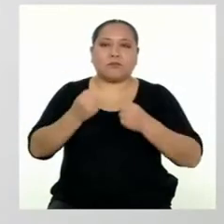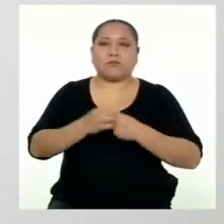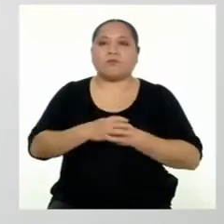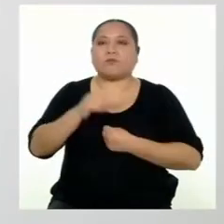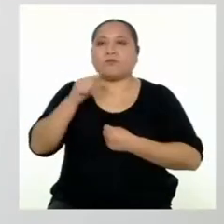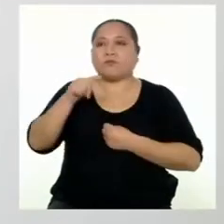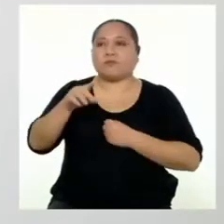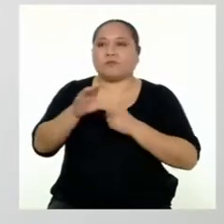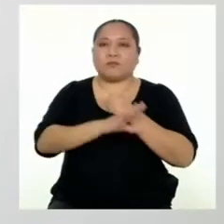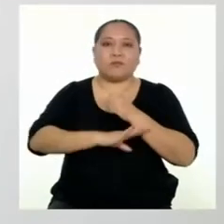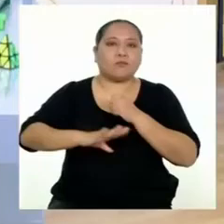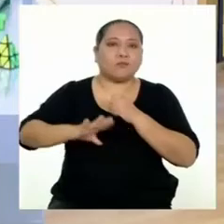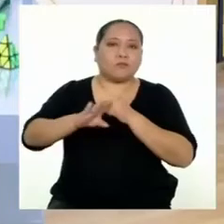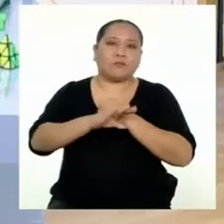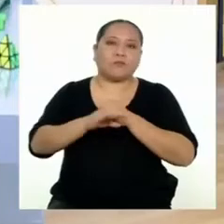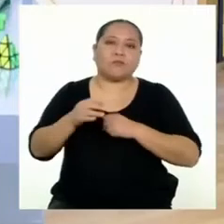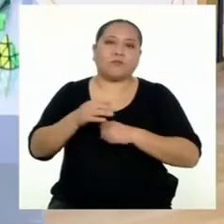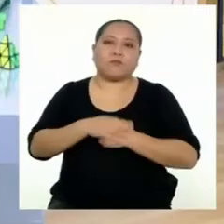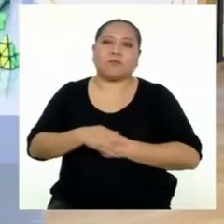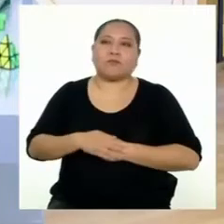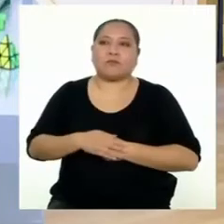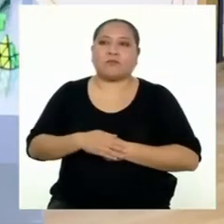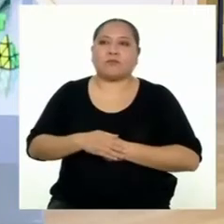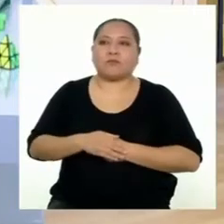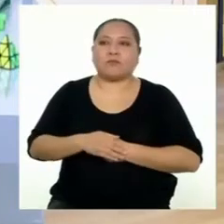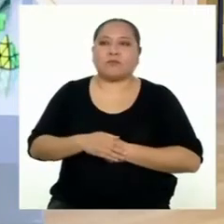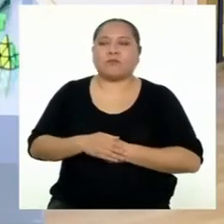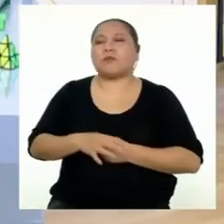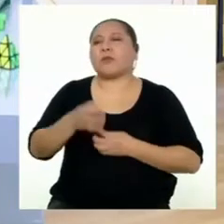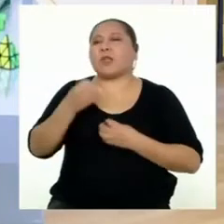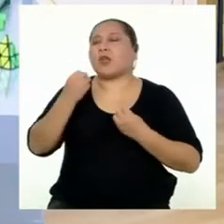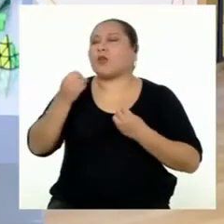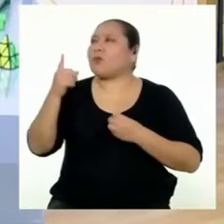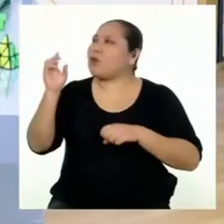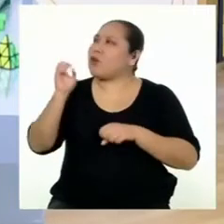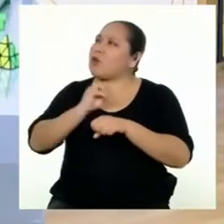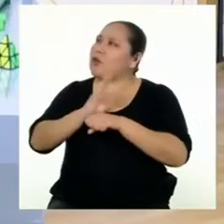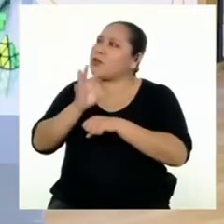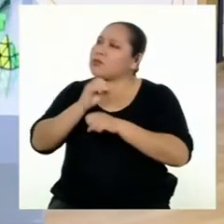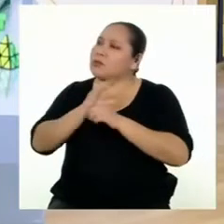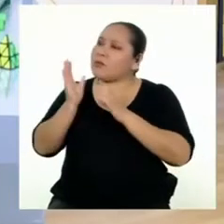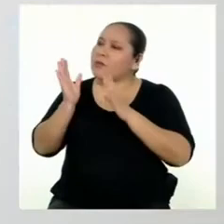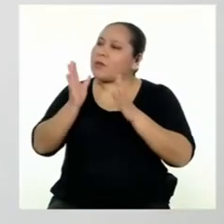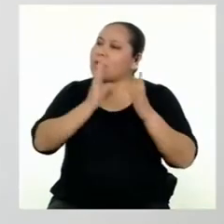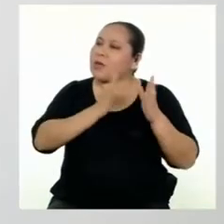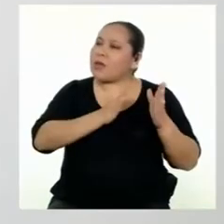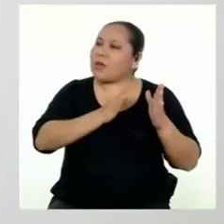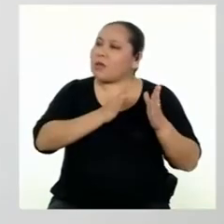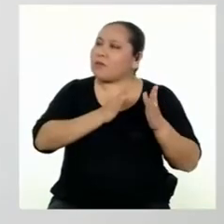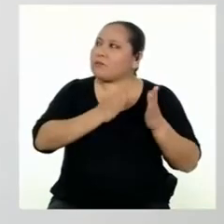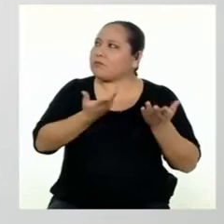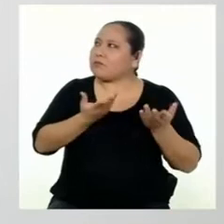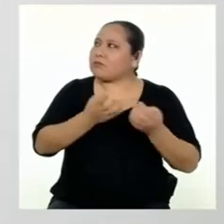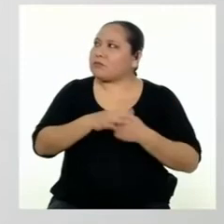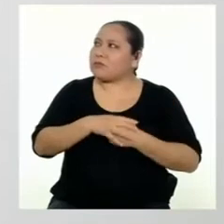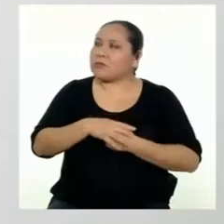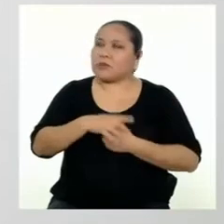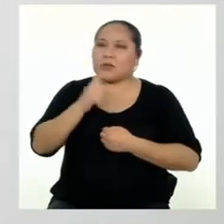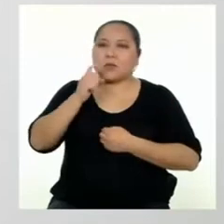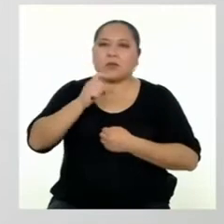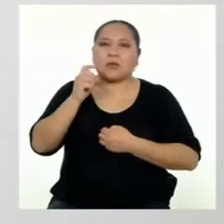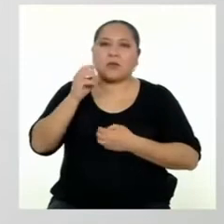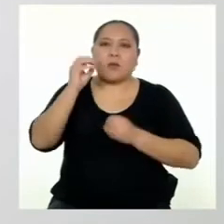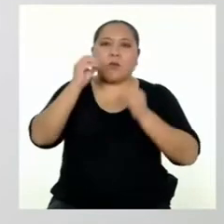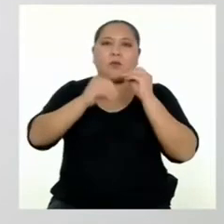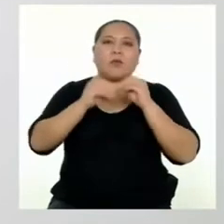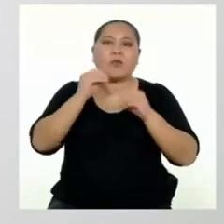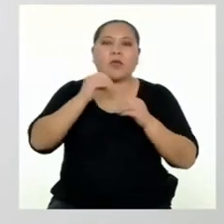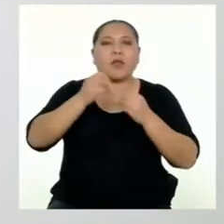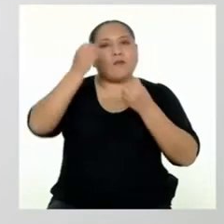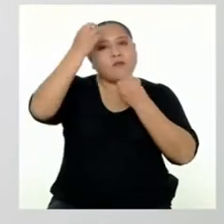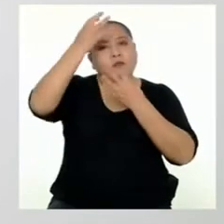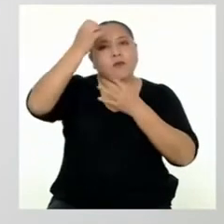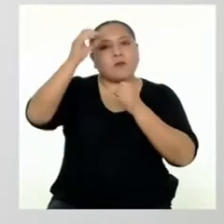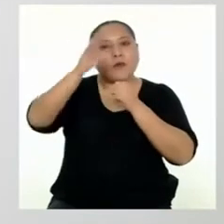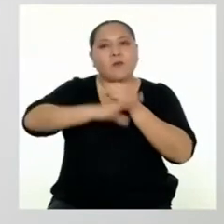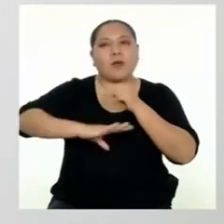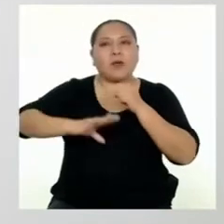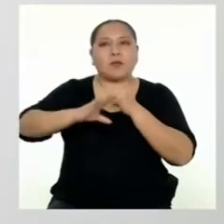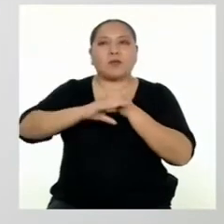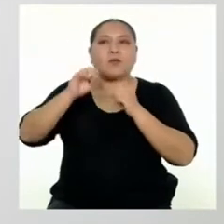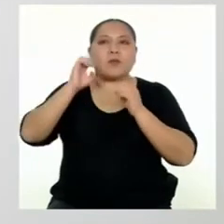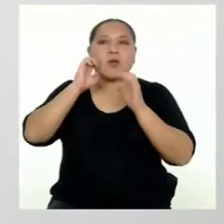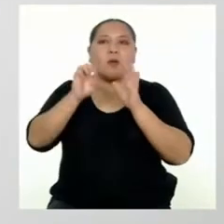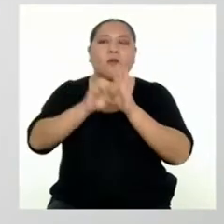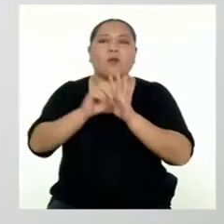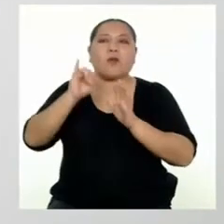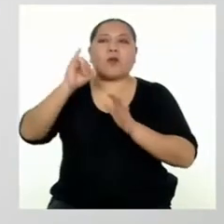que son básicas. Entonces, ¿cómo nos recomienda armar nuestro presupuesto? Debemos incluir datos básicos, como